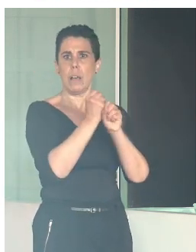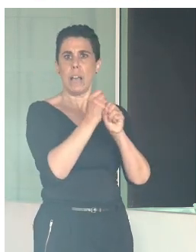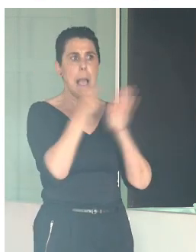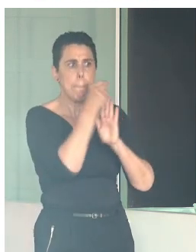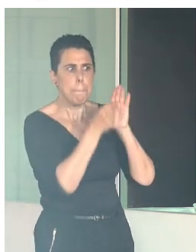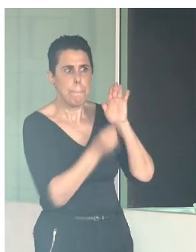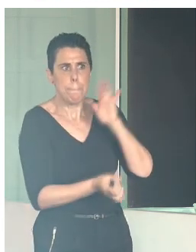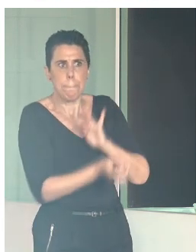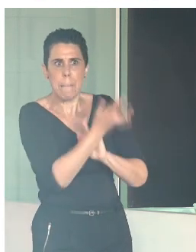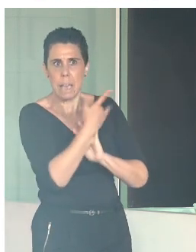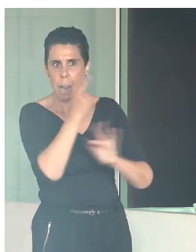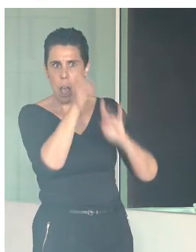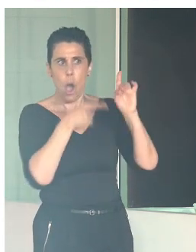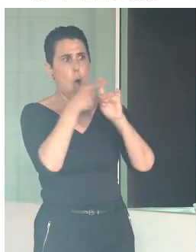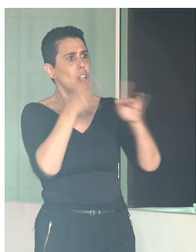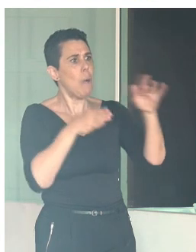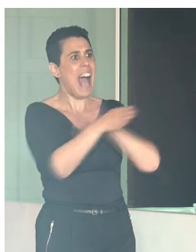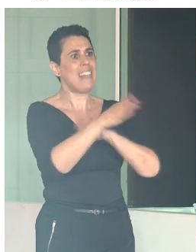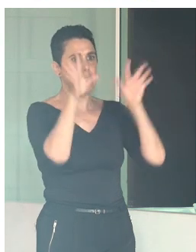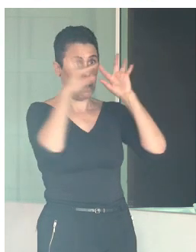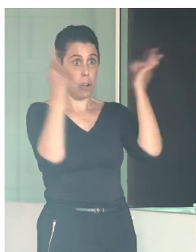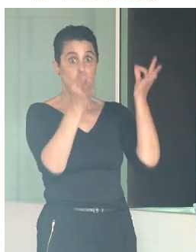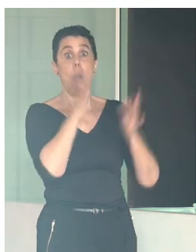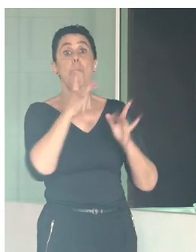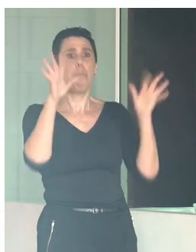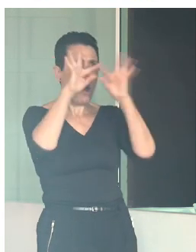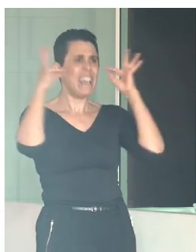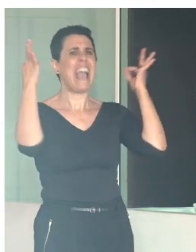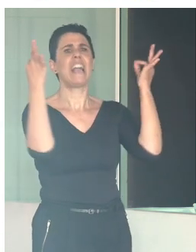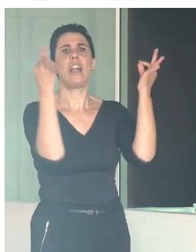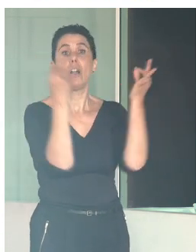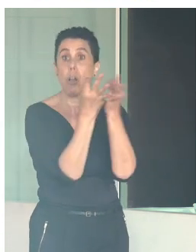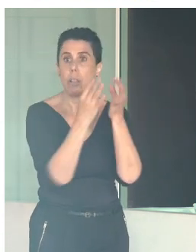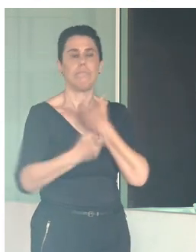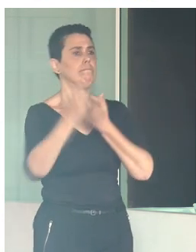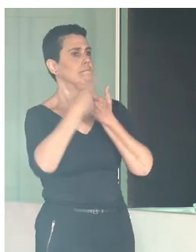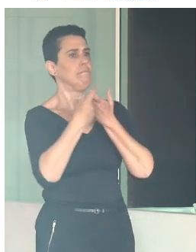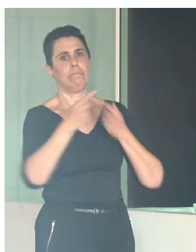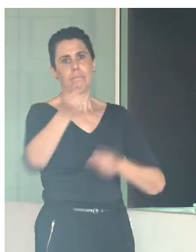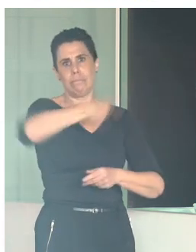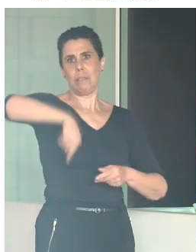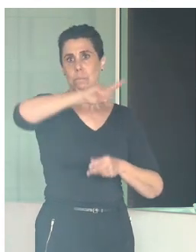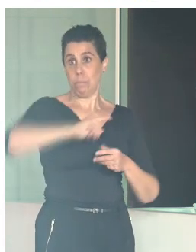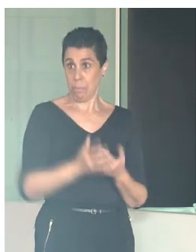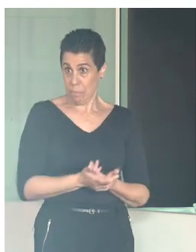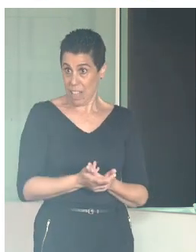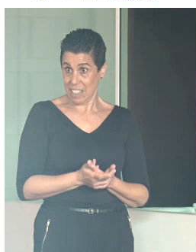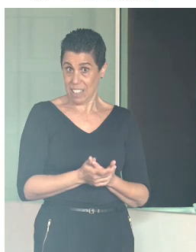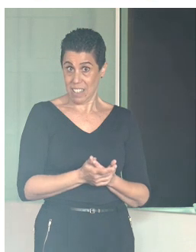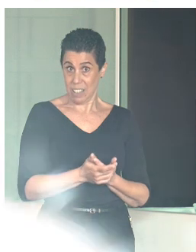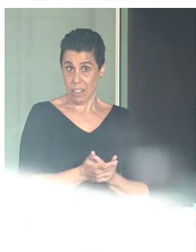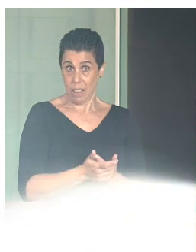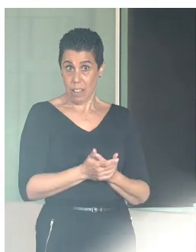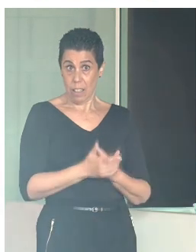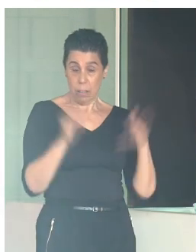Porque Córdoba somos todos y hemos de trabajar para que todos se sientan parte de esta gran ciudad. Y no podemos dejar de atender las necesidades de una